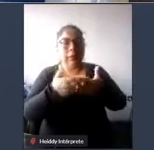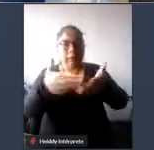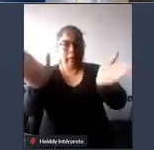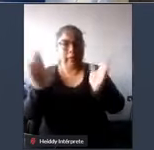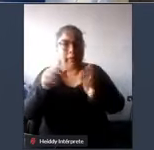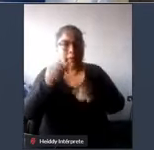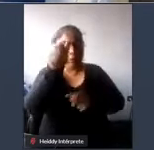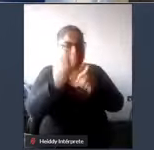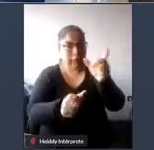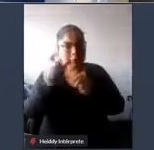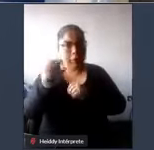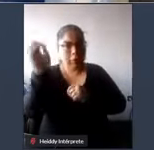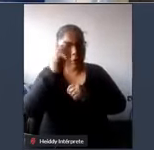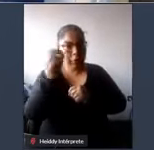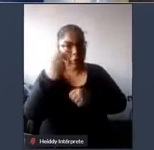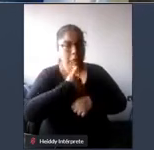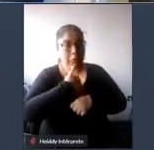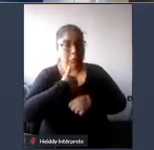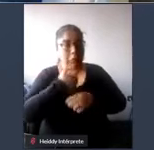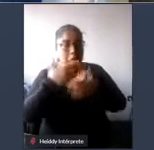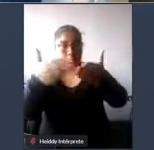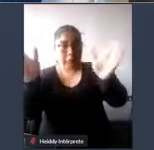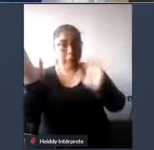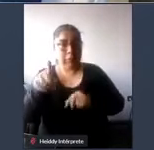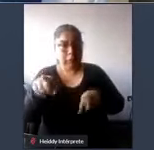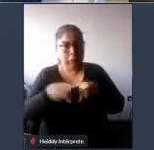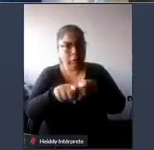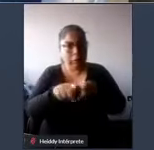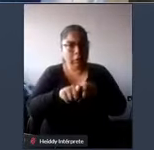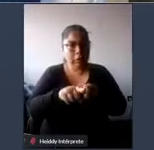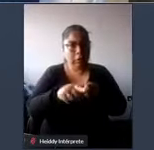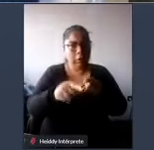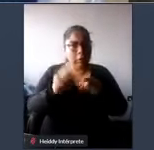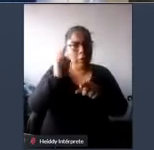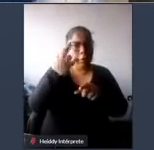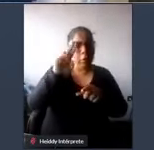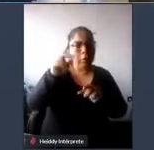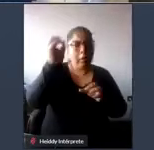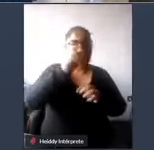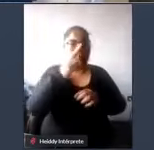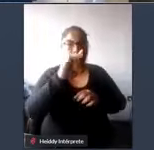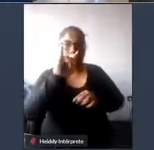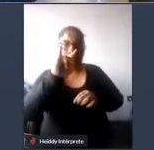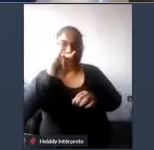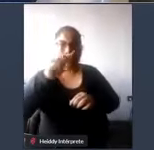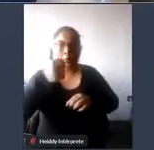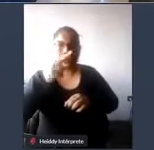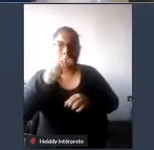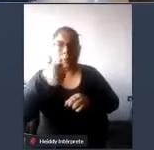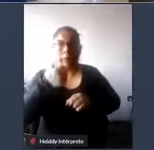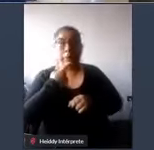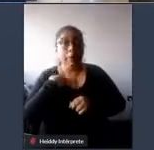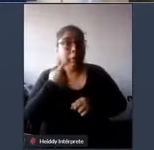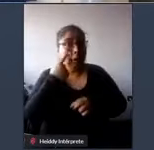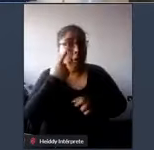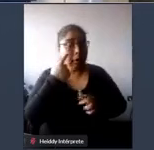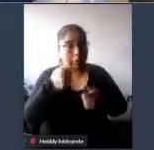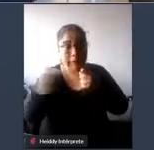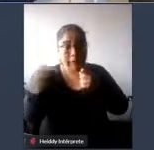o de uso público tanto en zonas urbanas como rurales quiero recalcar aquí